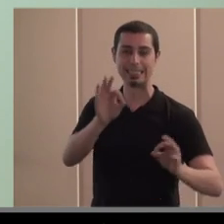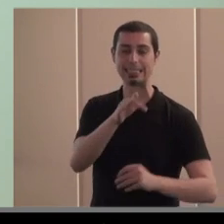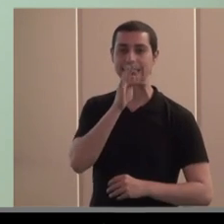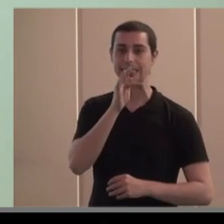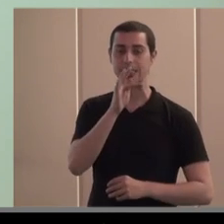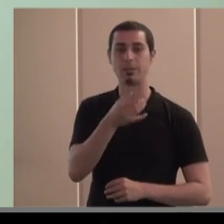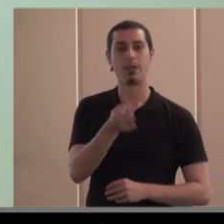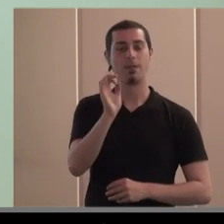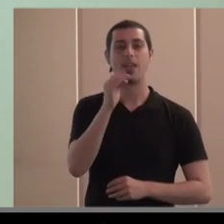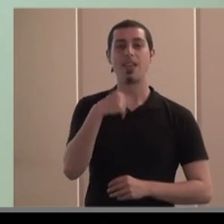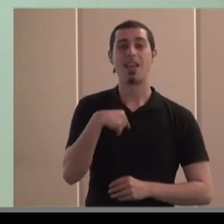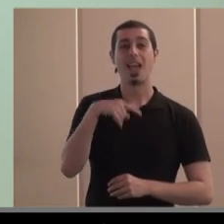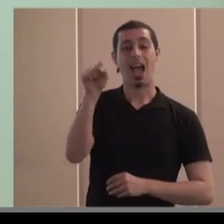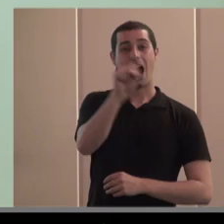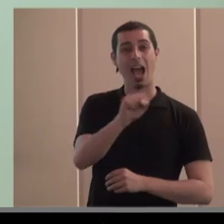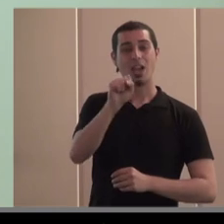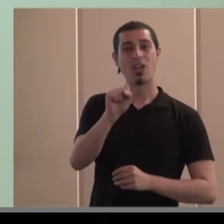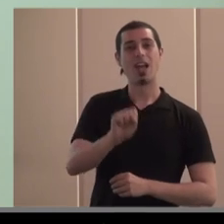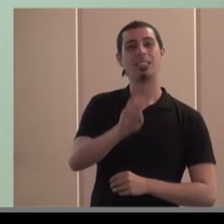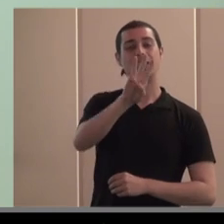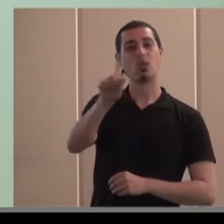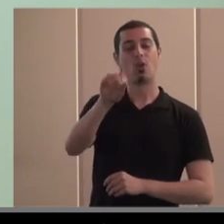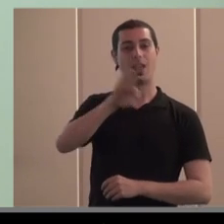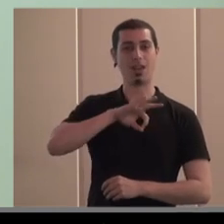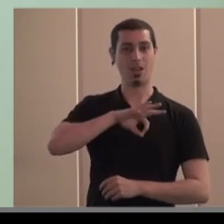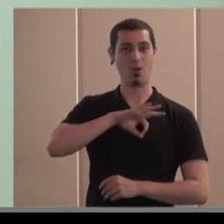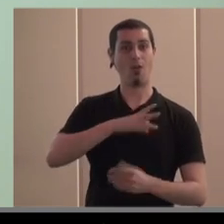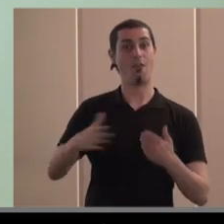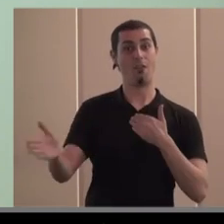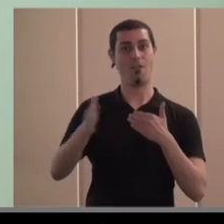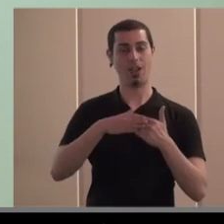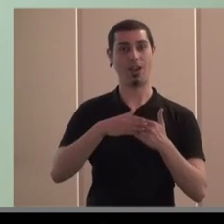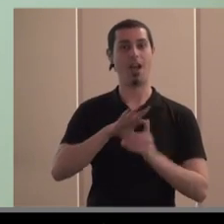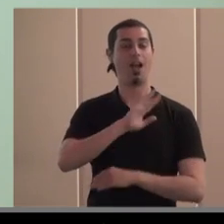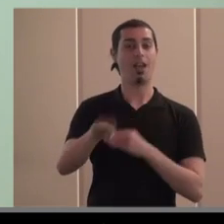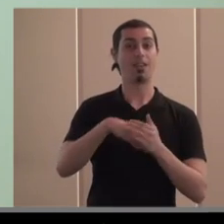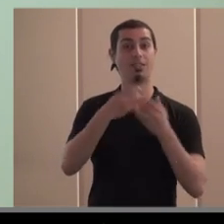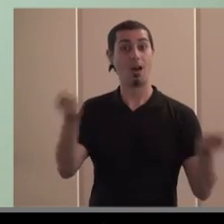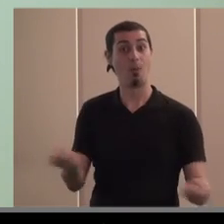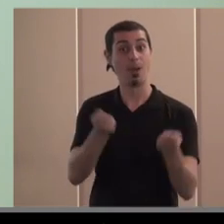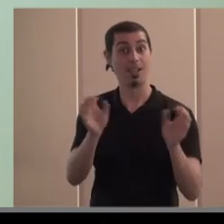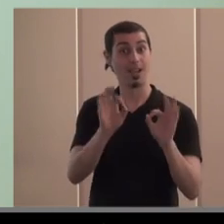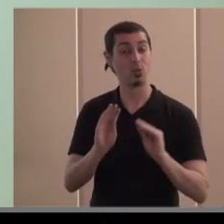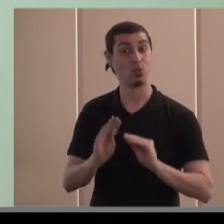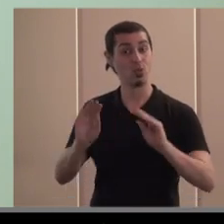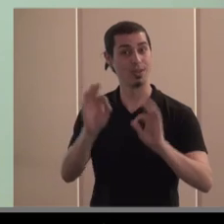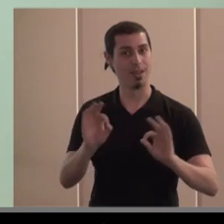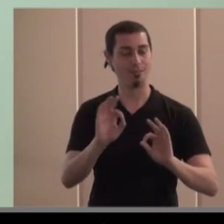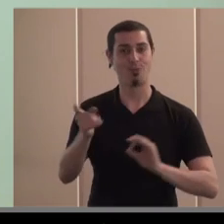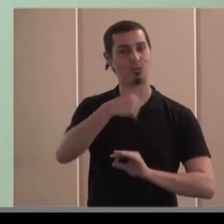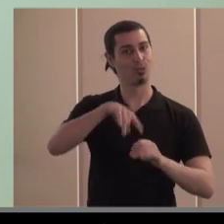porque cierra los ejercicios el 31 de enero y por lo tanto hasta que Consum no las publica sus cifras no podemos